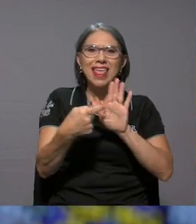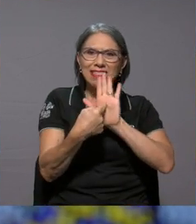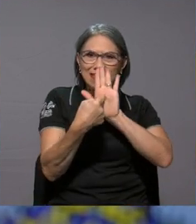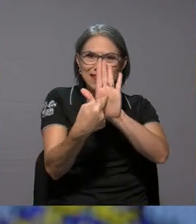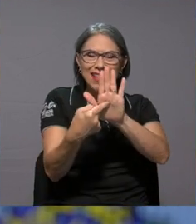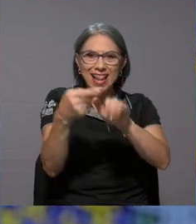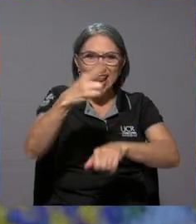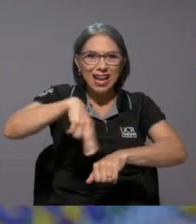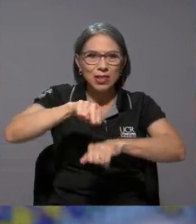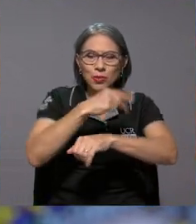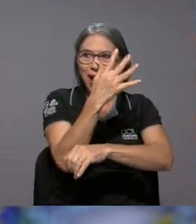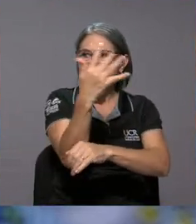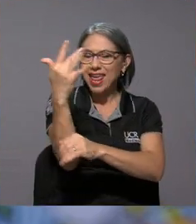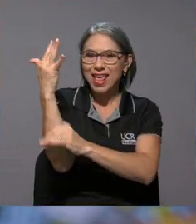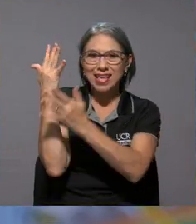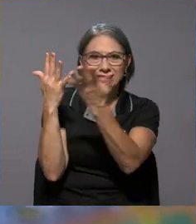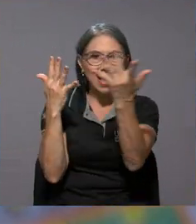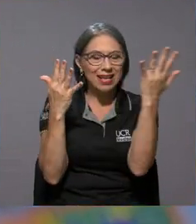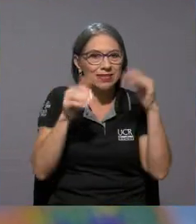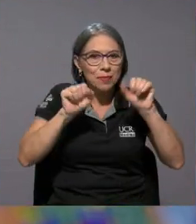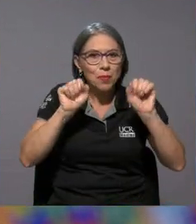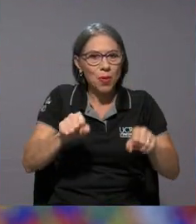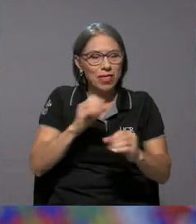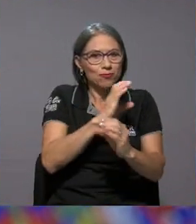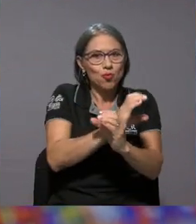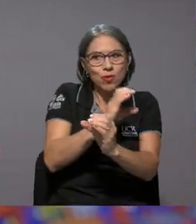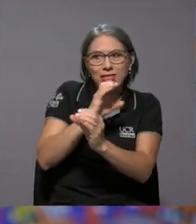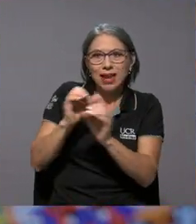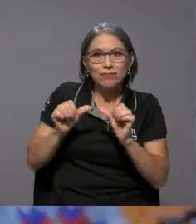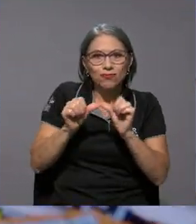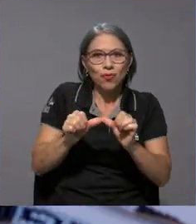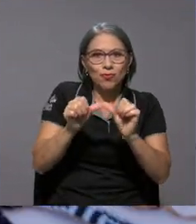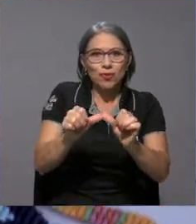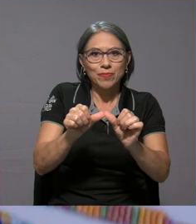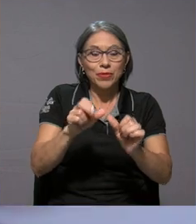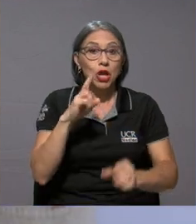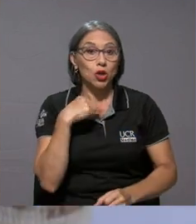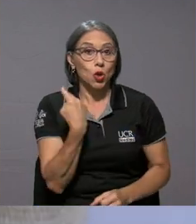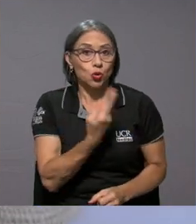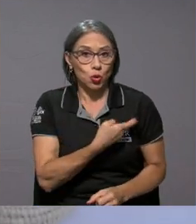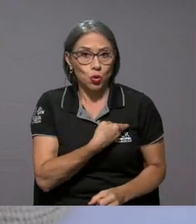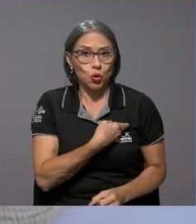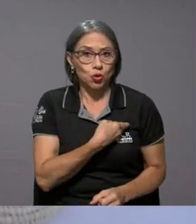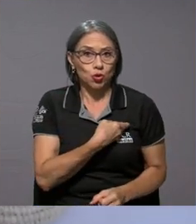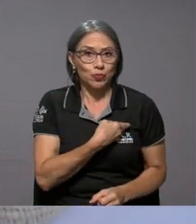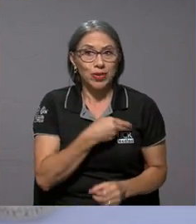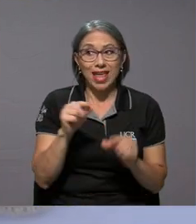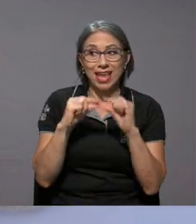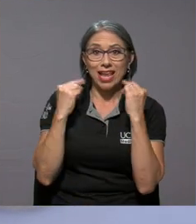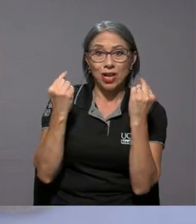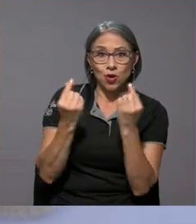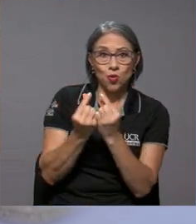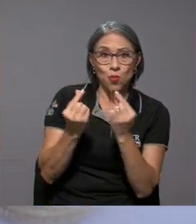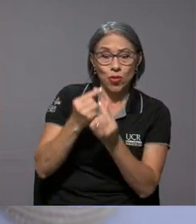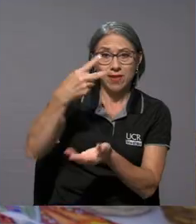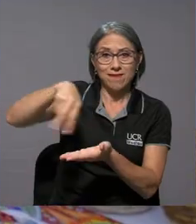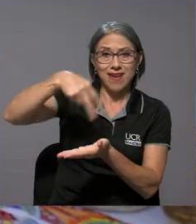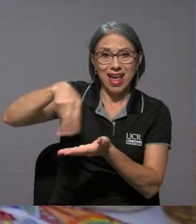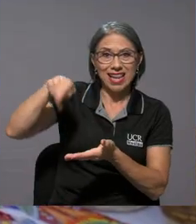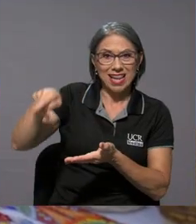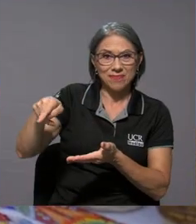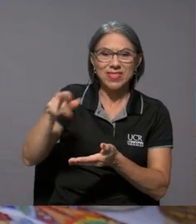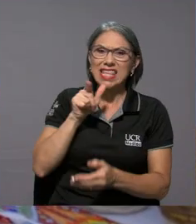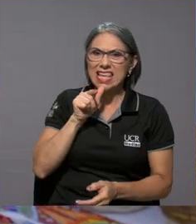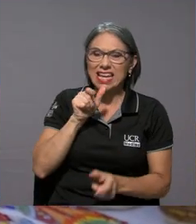se pueden cuidar y conservar. Bueno, nosotros como que optamos en el grupo que garibo de baile, somos